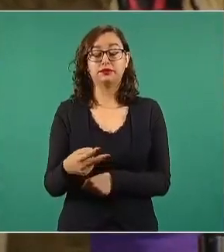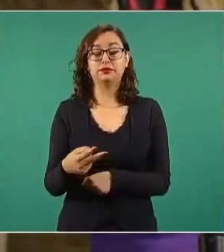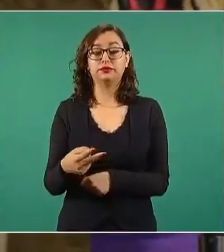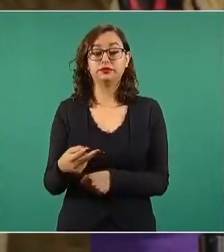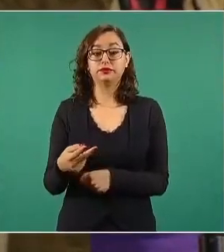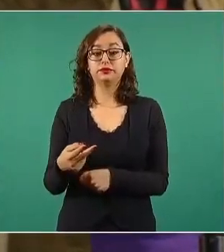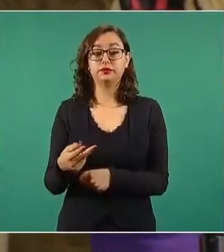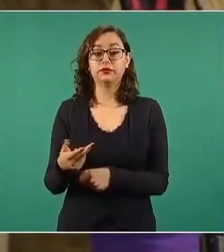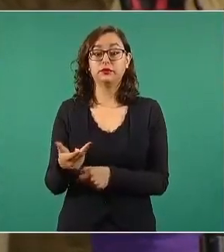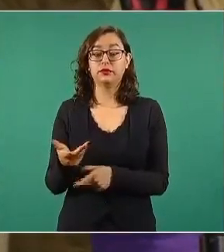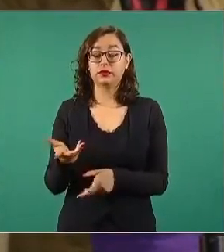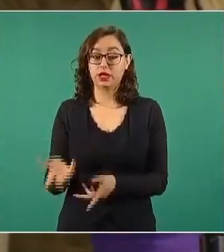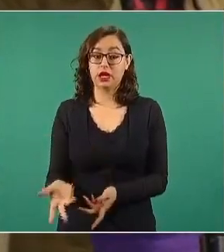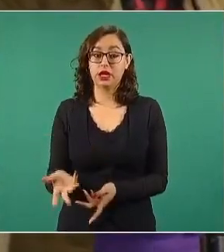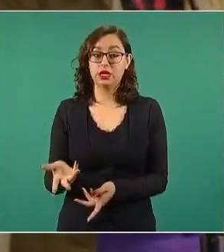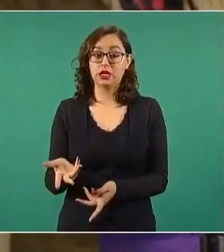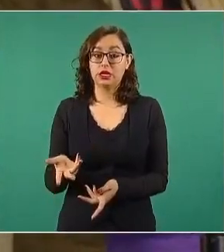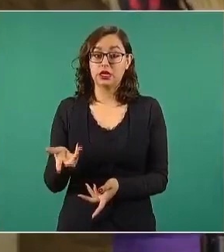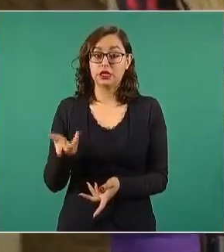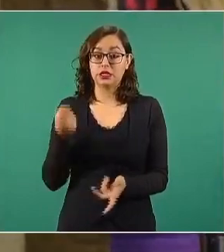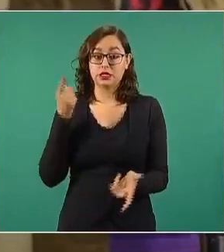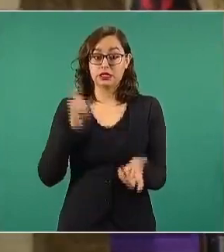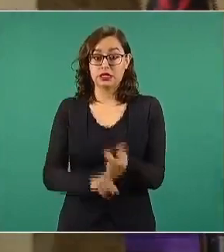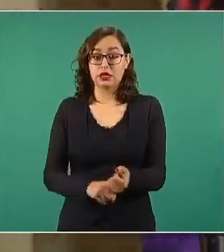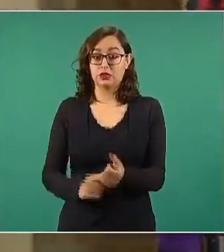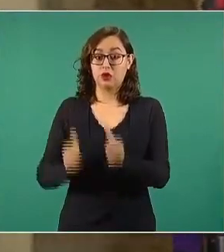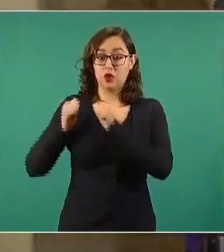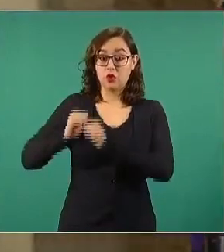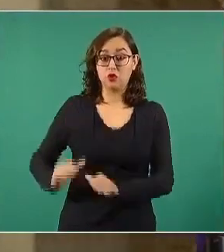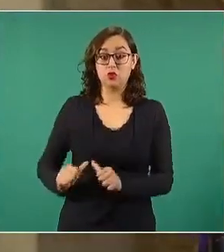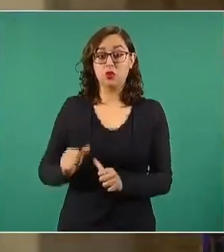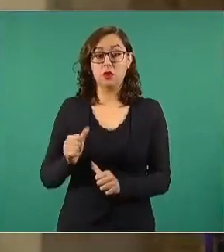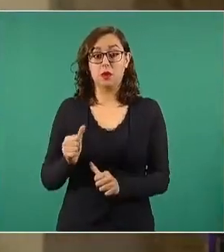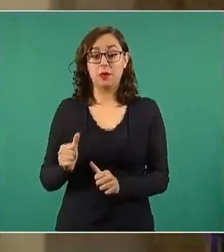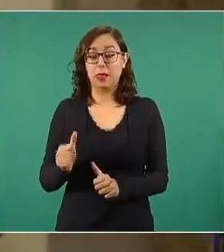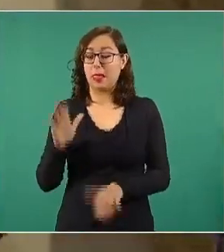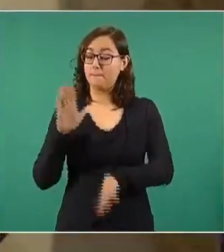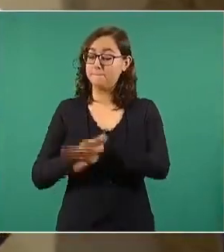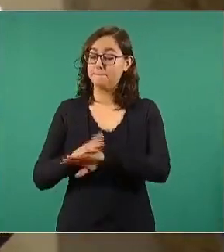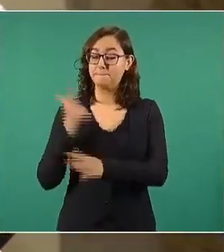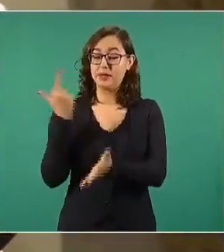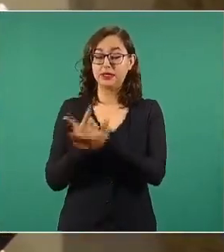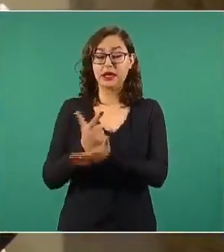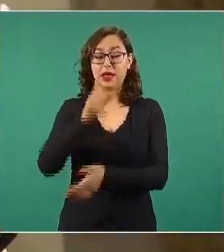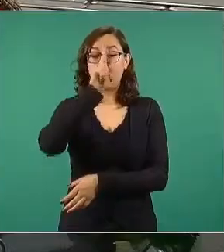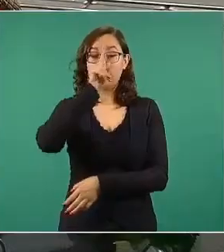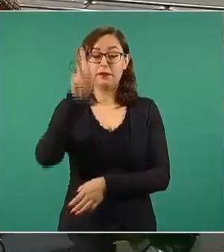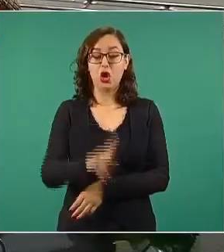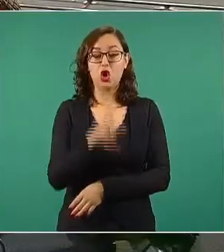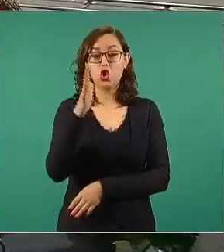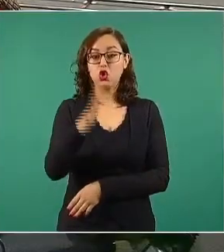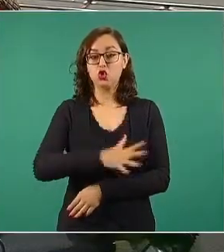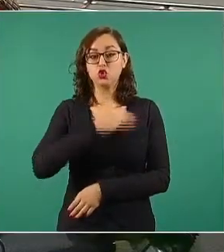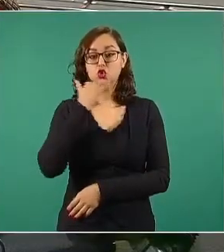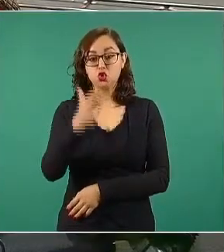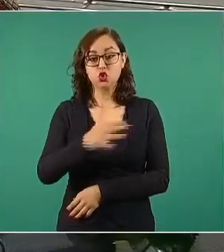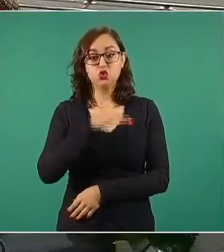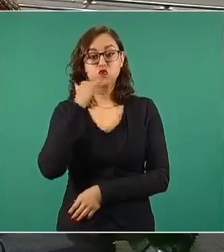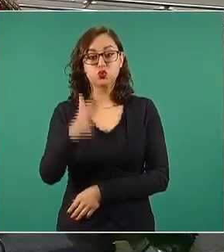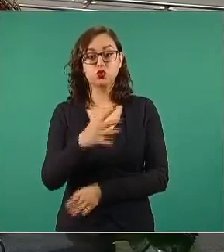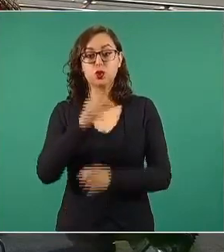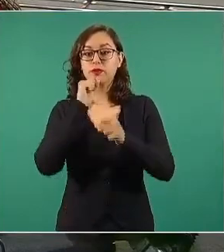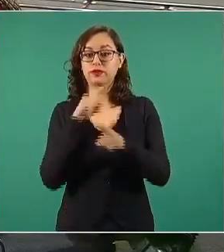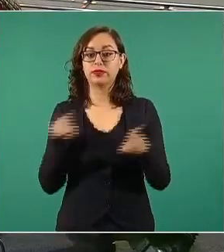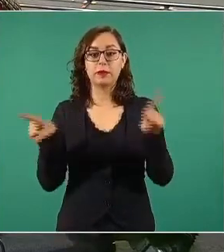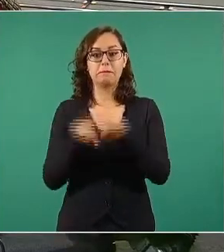Poder Judicial Penal, no solamente es uno de los ejemplos más graves de corrupción en este país, sino también